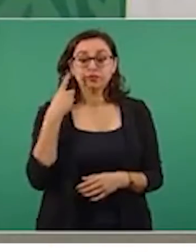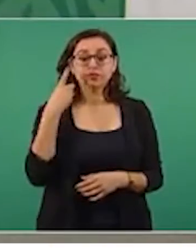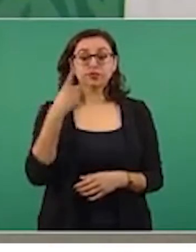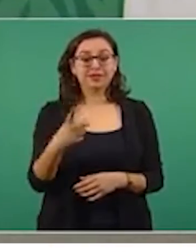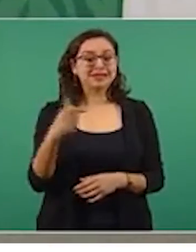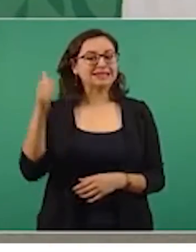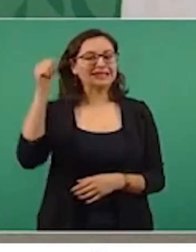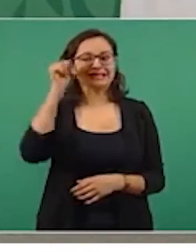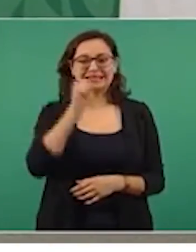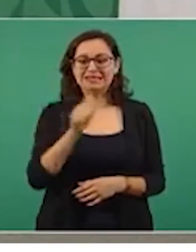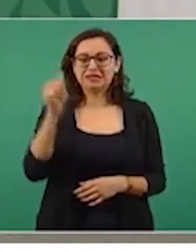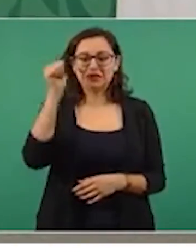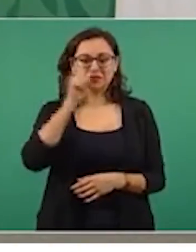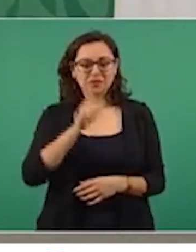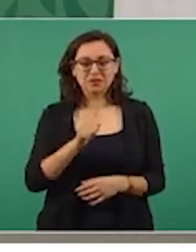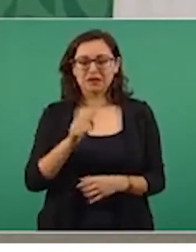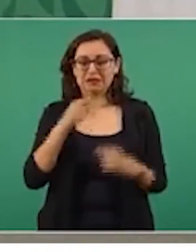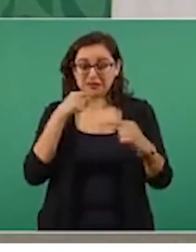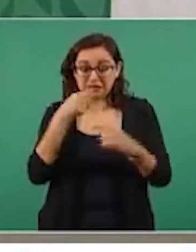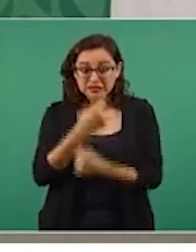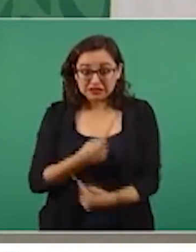con prontitud